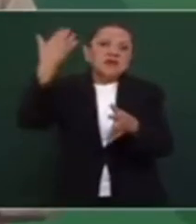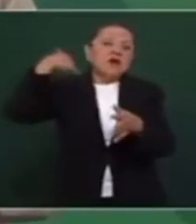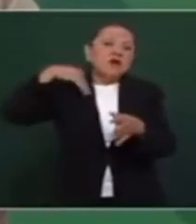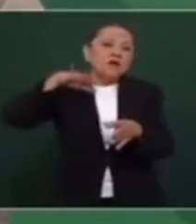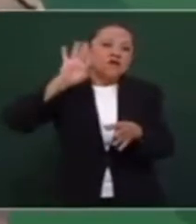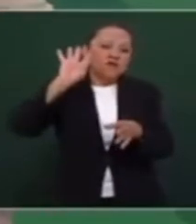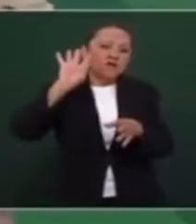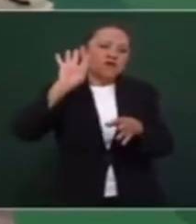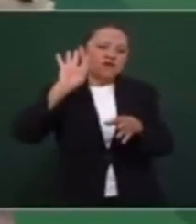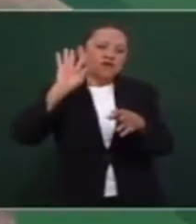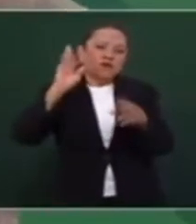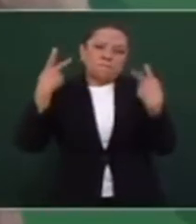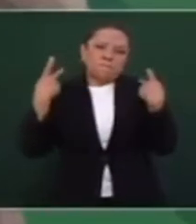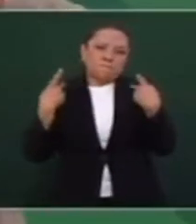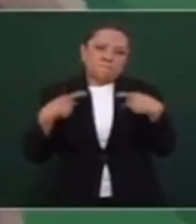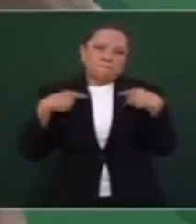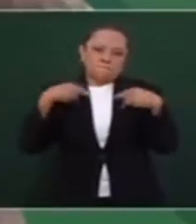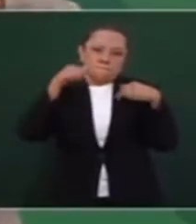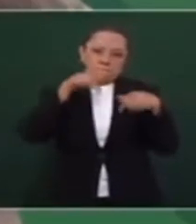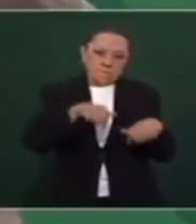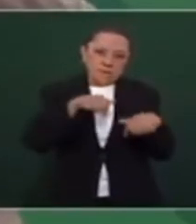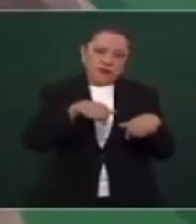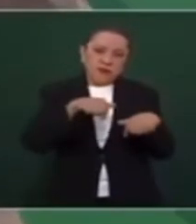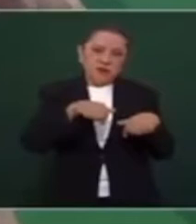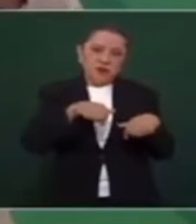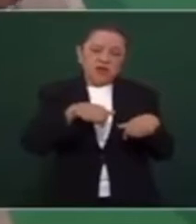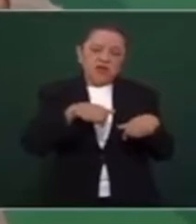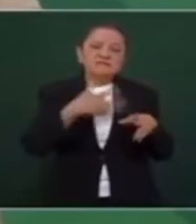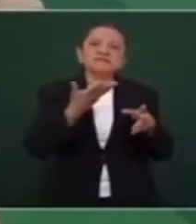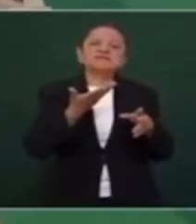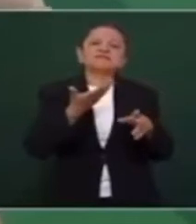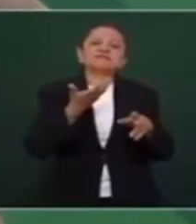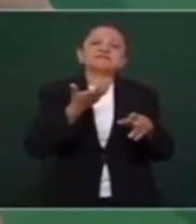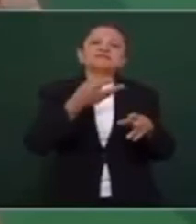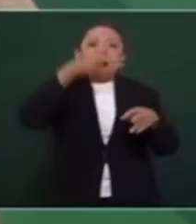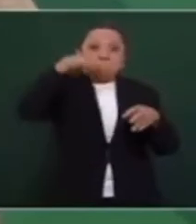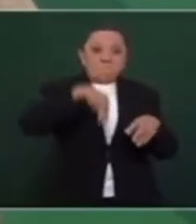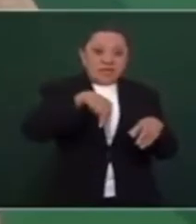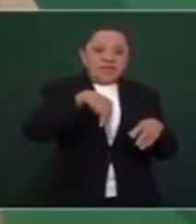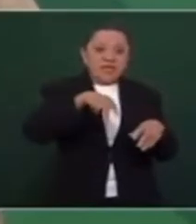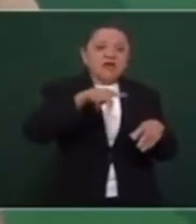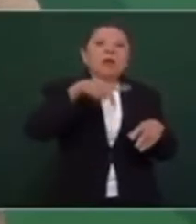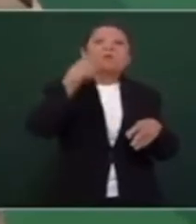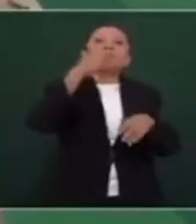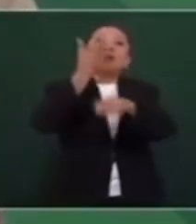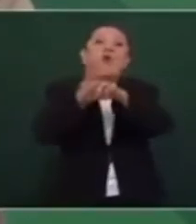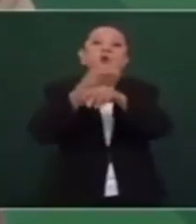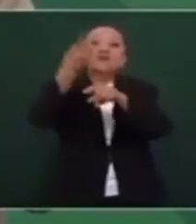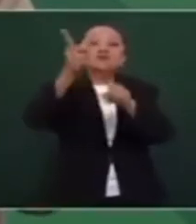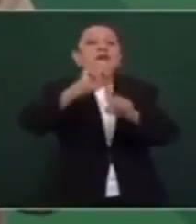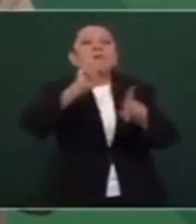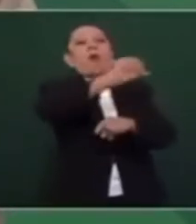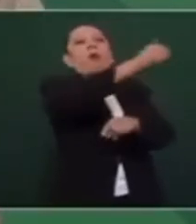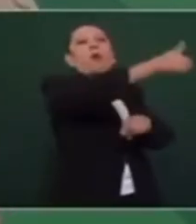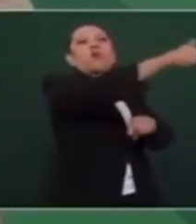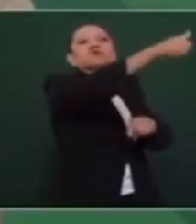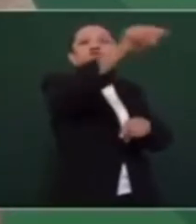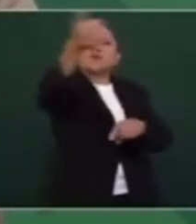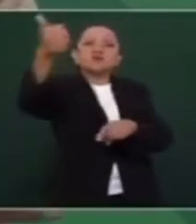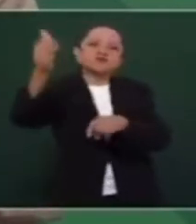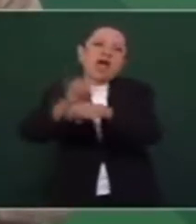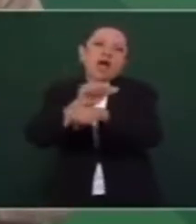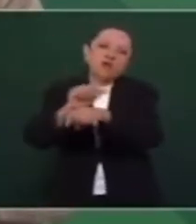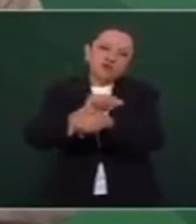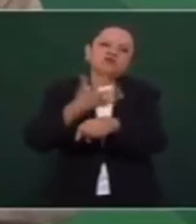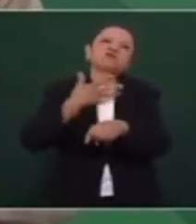directamente de países que no corresponden a Estados Unidos y Canadá y acuerdos comerciales hacen imposible que